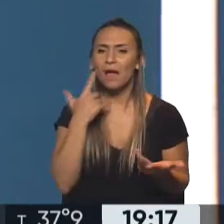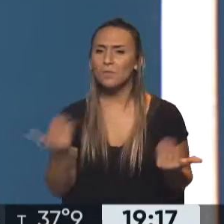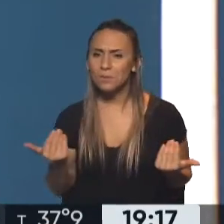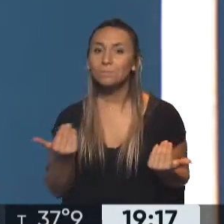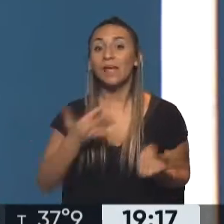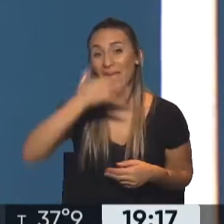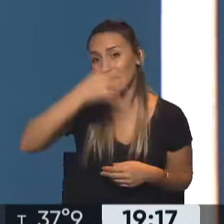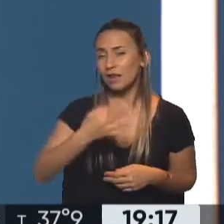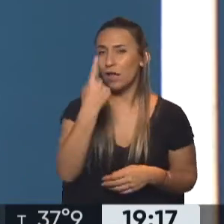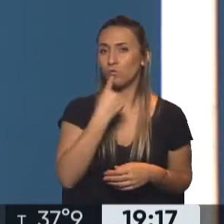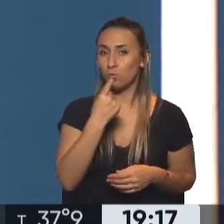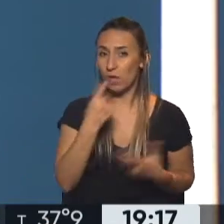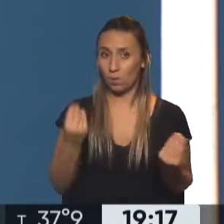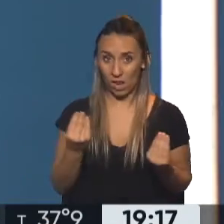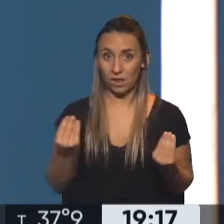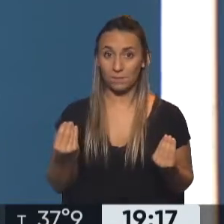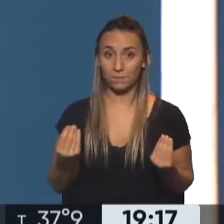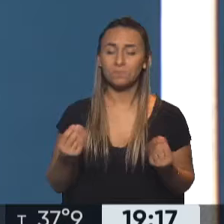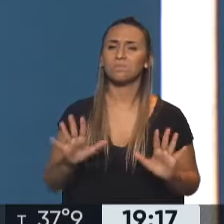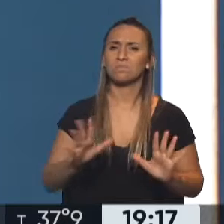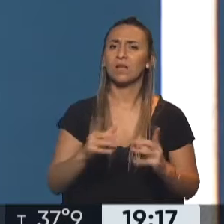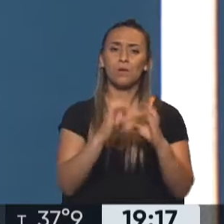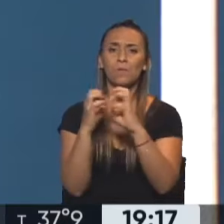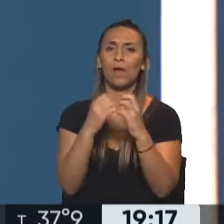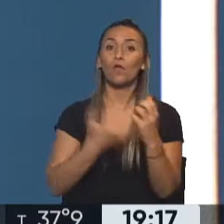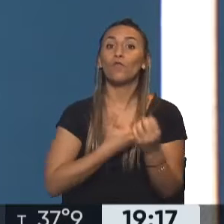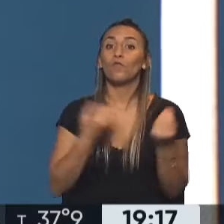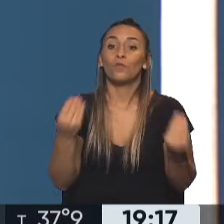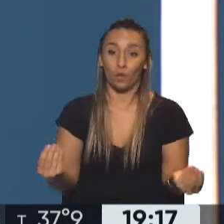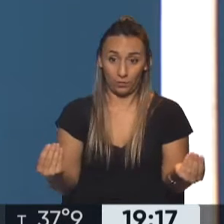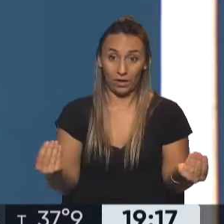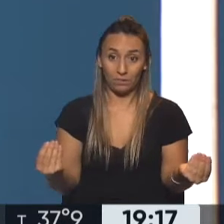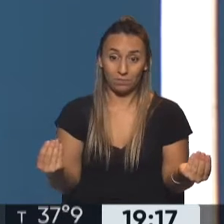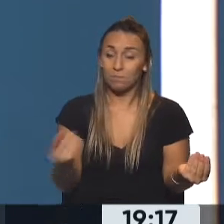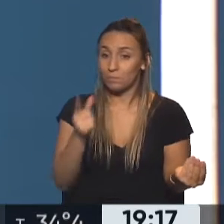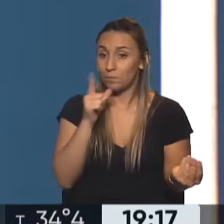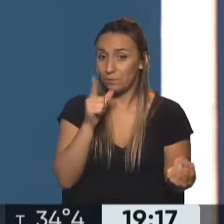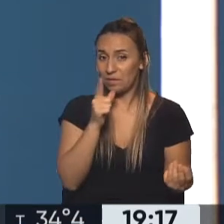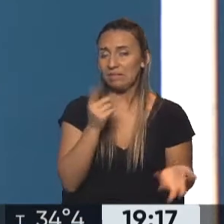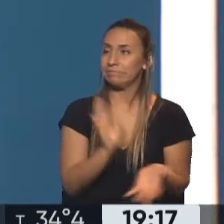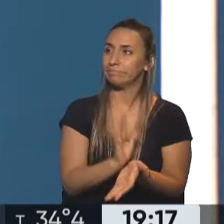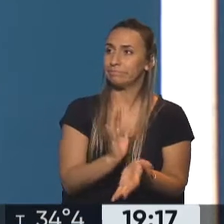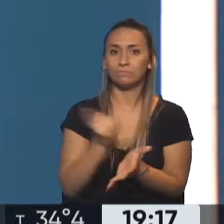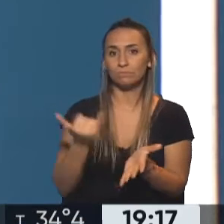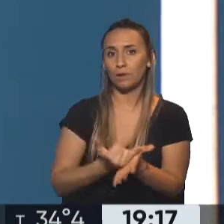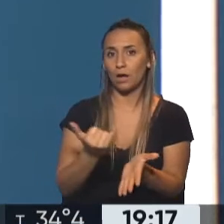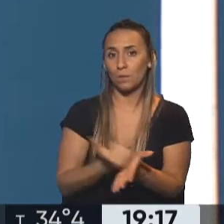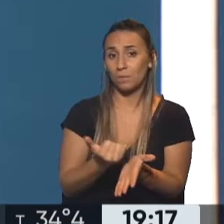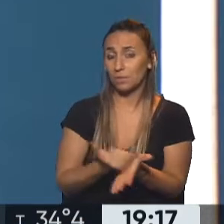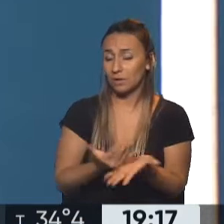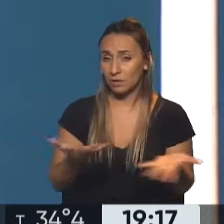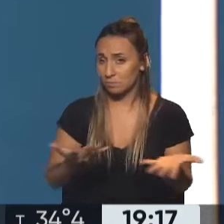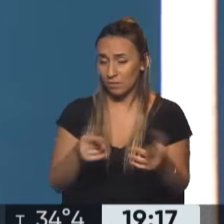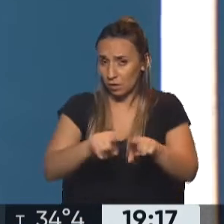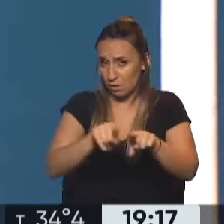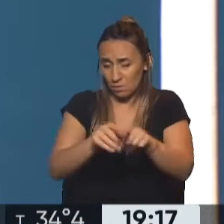en realidad hay una duda inicial que es por dónde va a empezar la discusión en el Congreso. Algo que parece menor, porque en definitiva, como cualquier